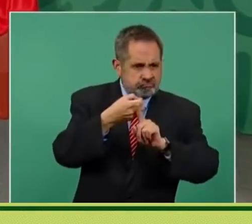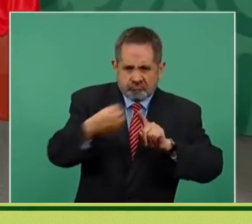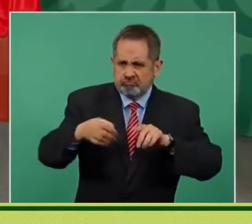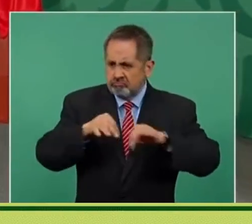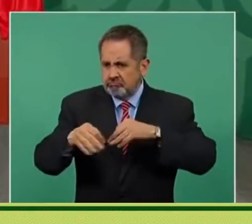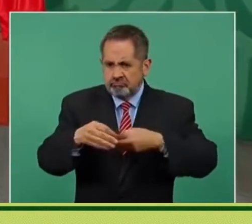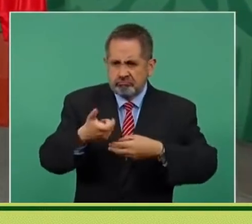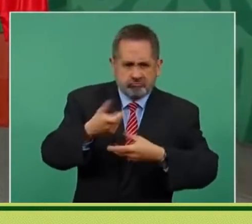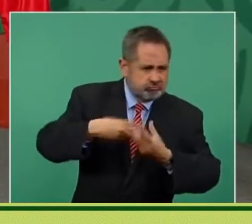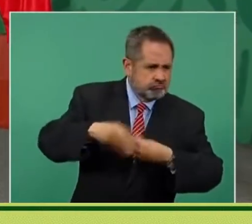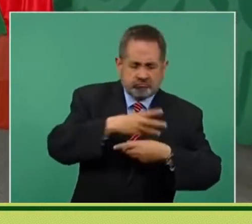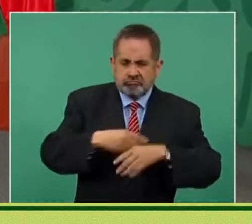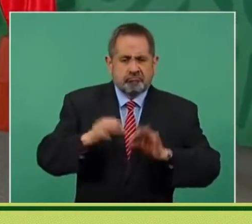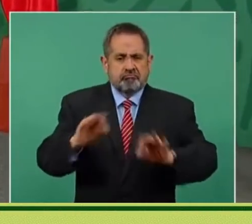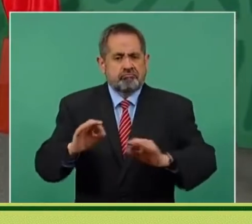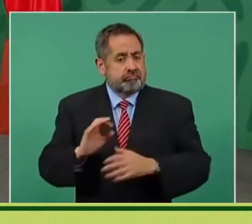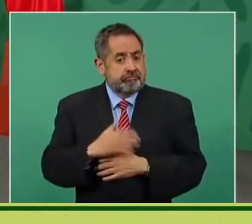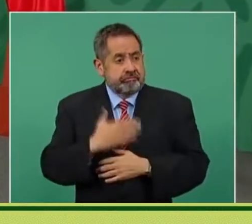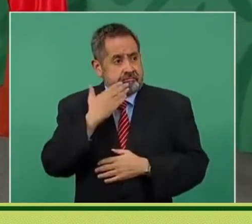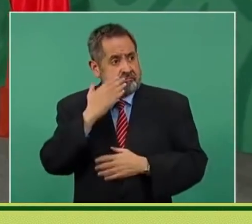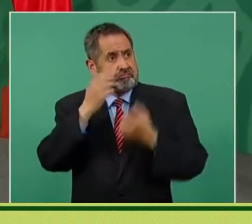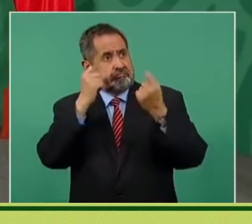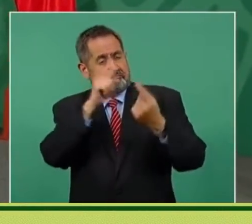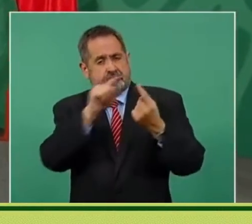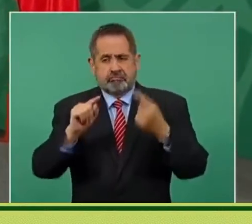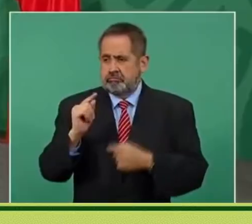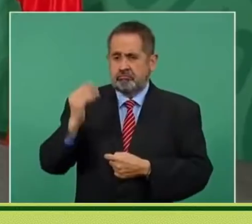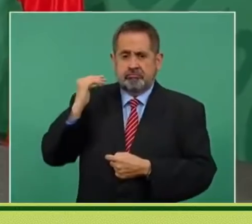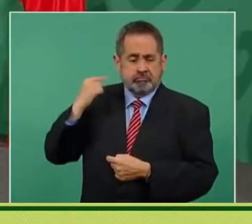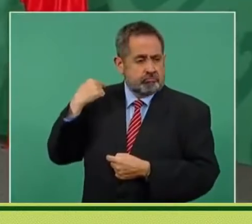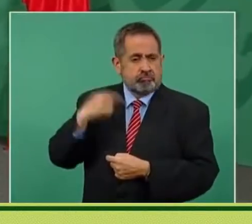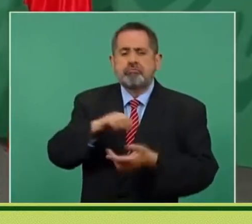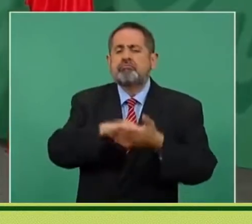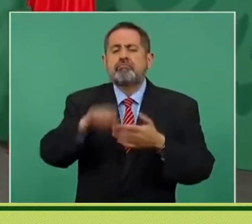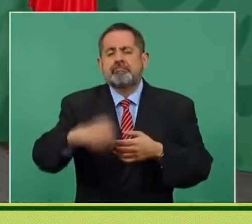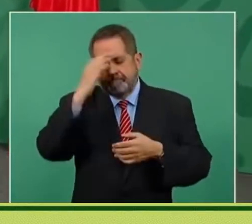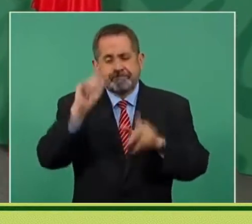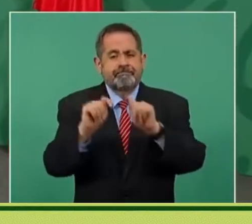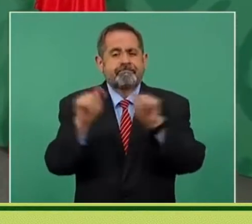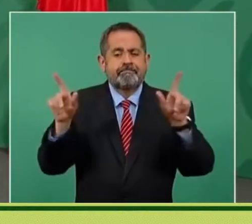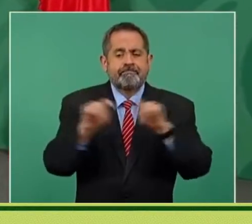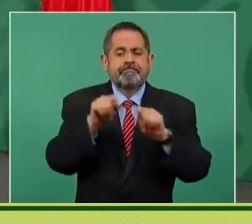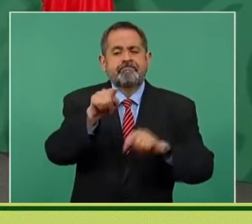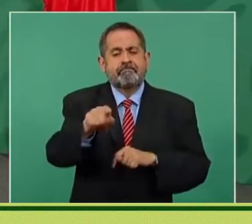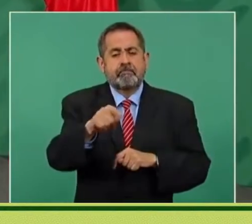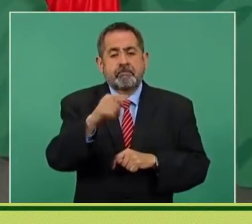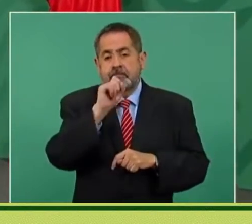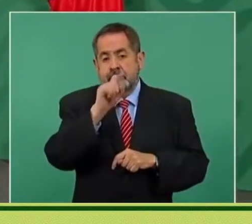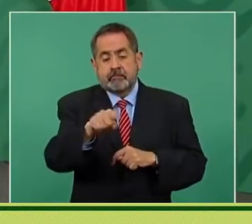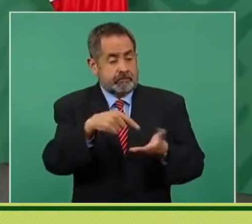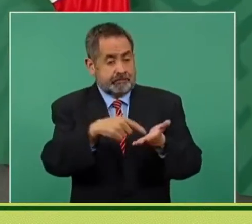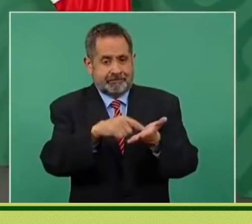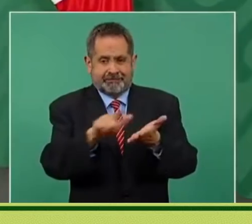desde hace algún tiempo en Tlaxcala se aprobó